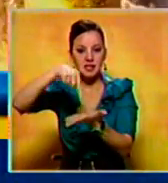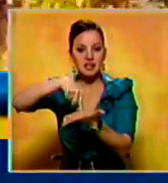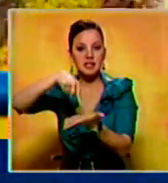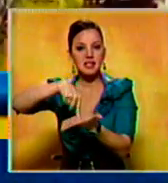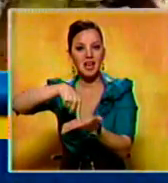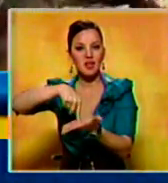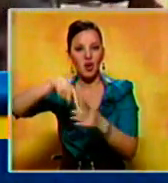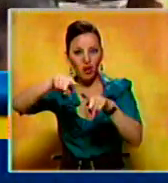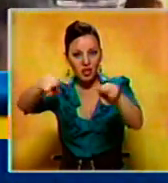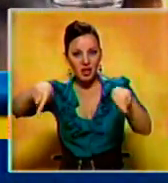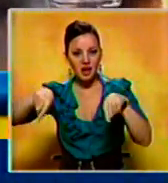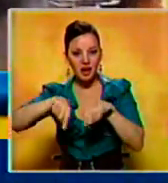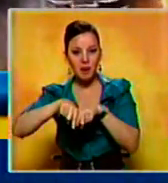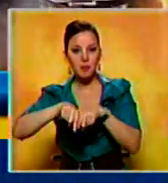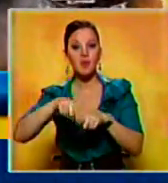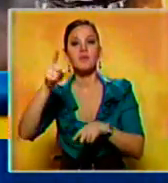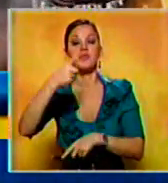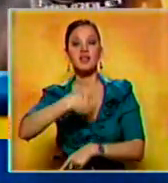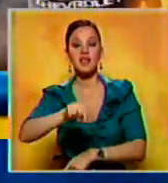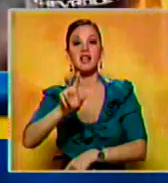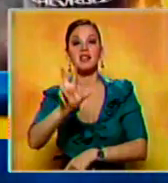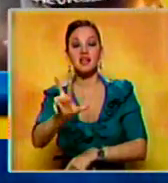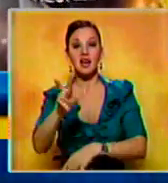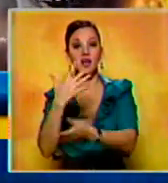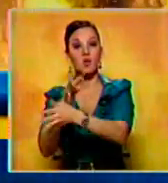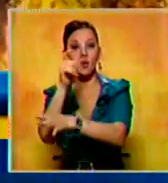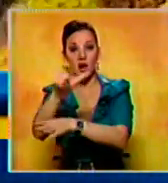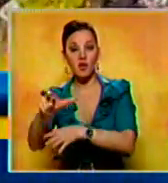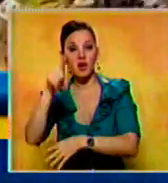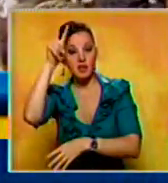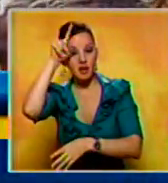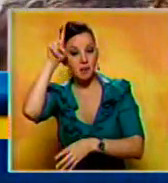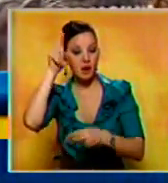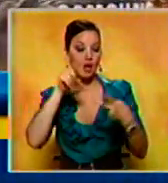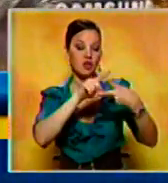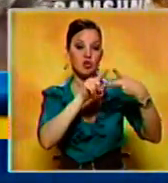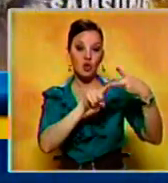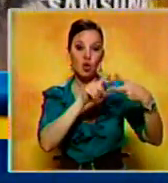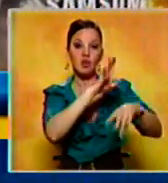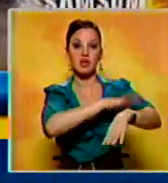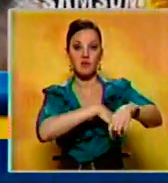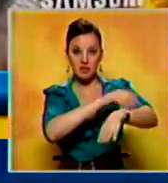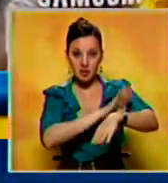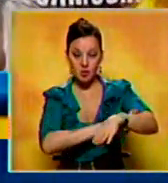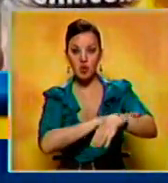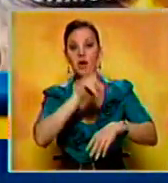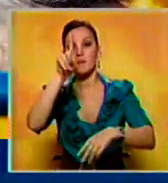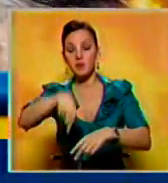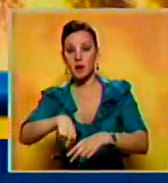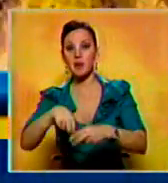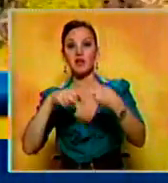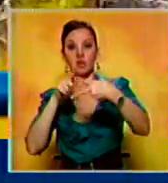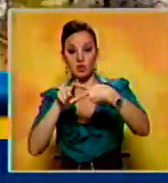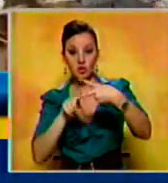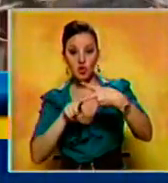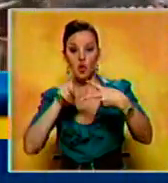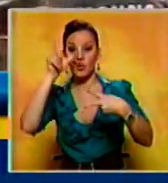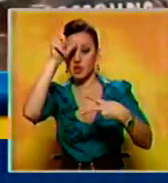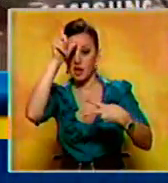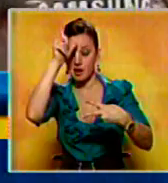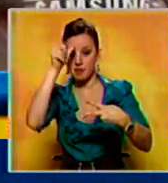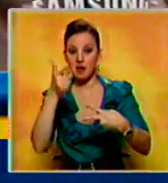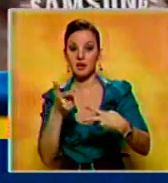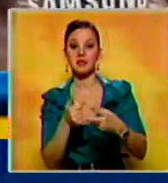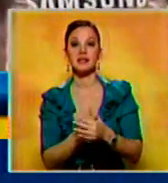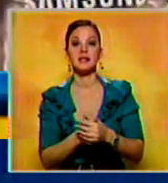lista figuran tres jugadores del Real Madrid y de la Juventus, dos del FC Barcelona y el Bayern de Múnich y el Chelsea, mientras que Manchester United, el